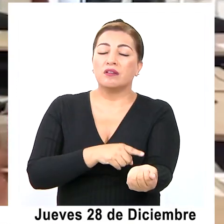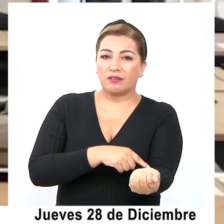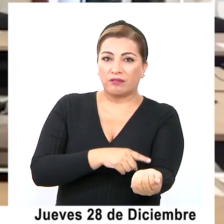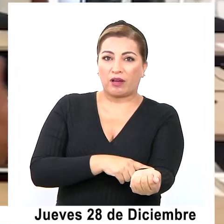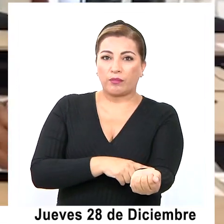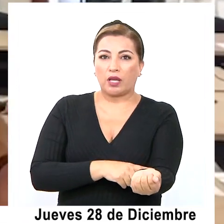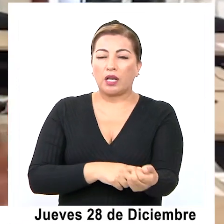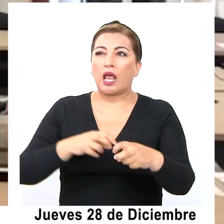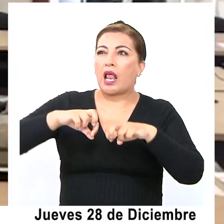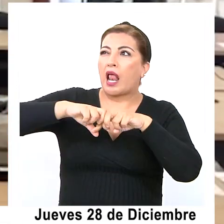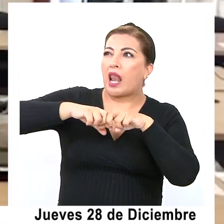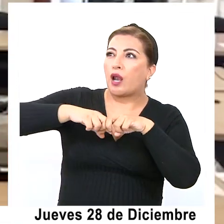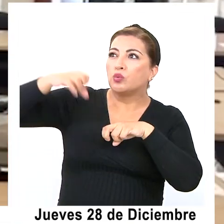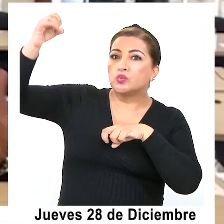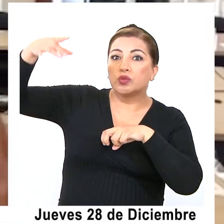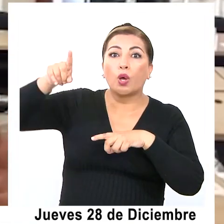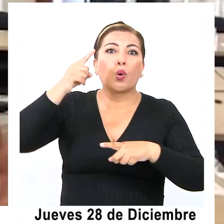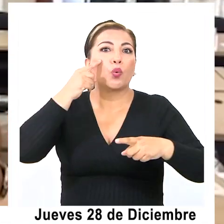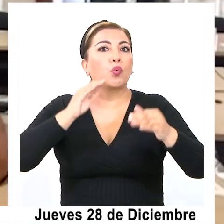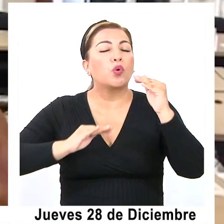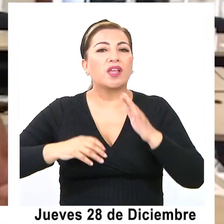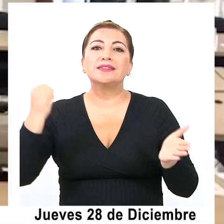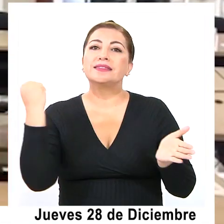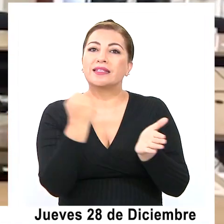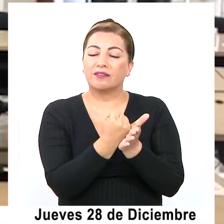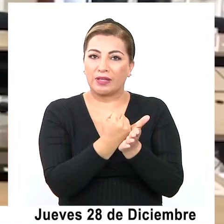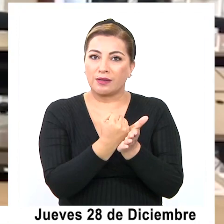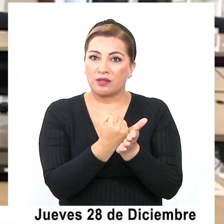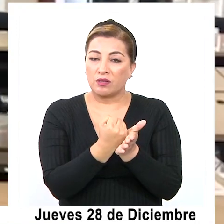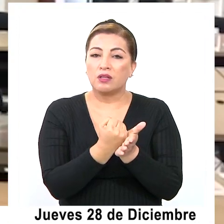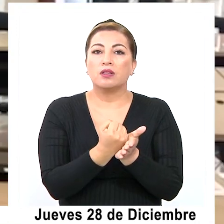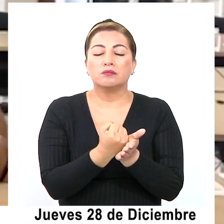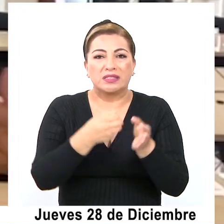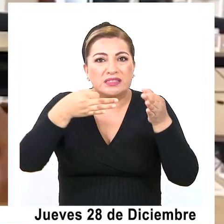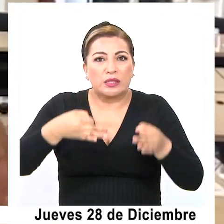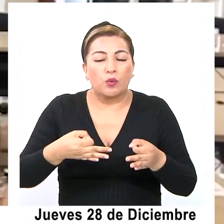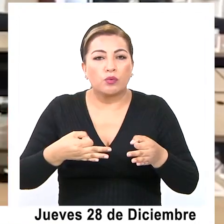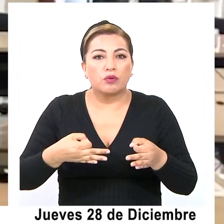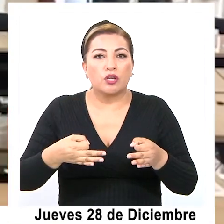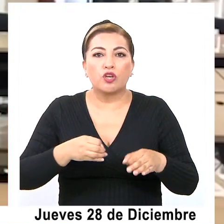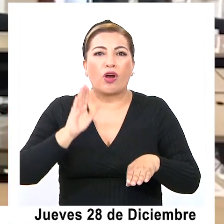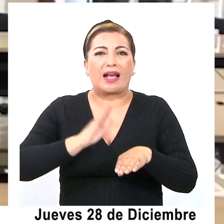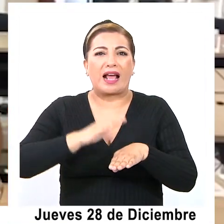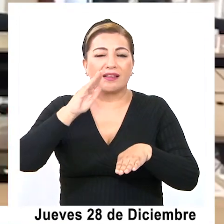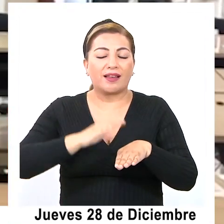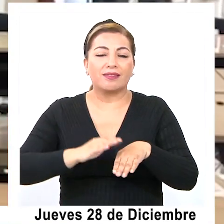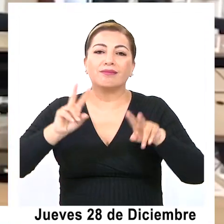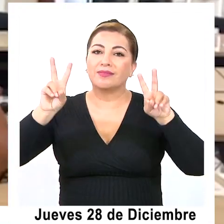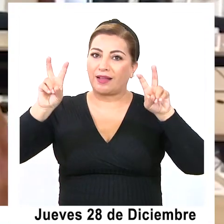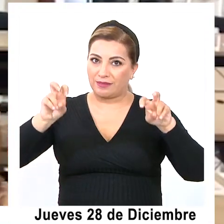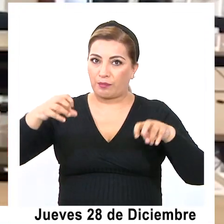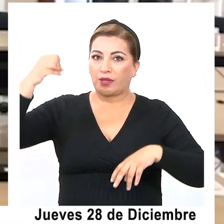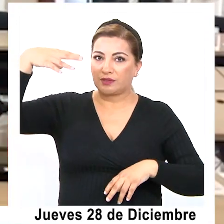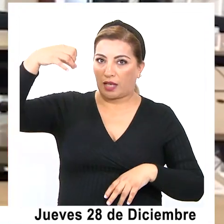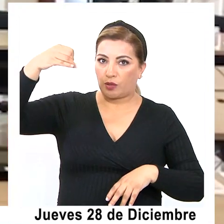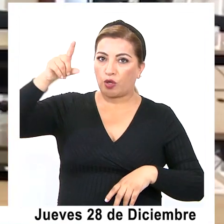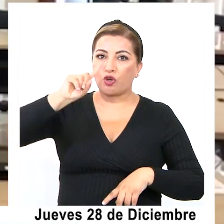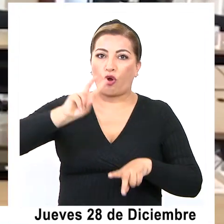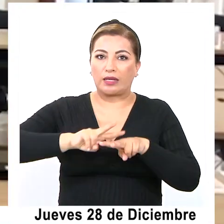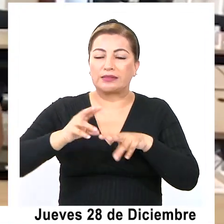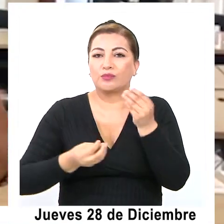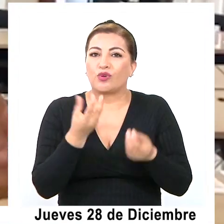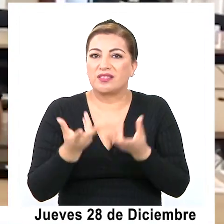extensiones eléctricas o zapatillas, estas sean certificadas por la seca. De tal forma que no sobrecalentar el sistema eléctrico y ocasionar un incendio.